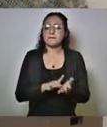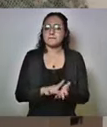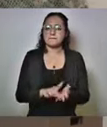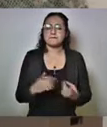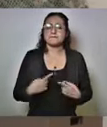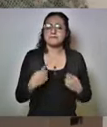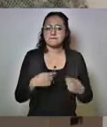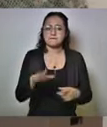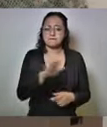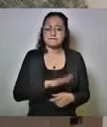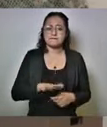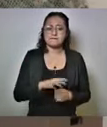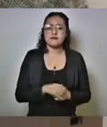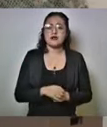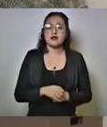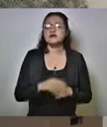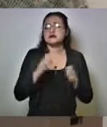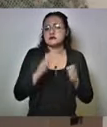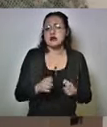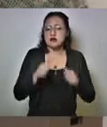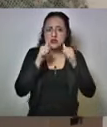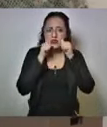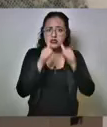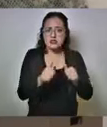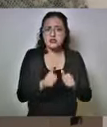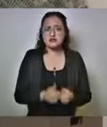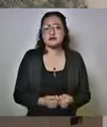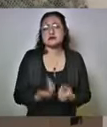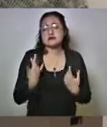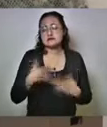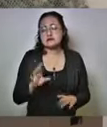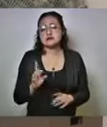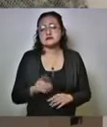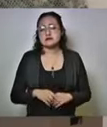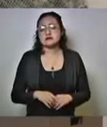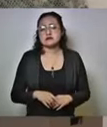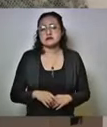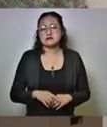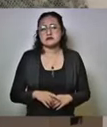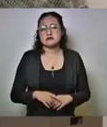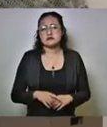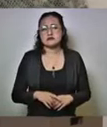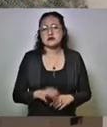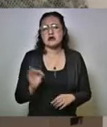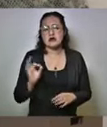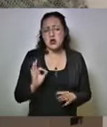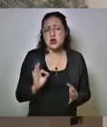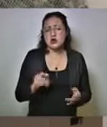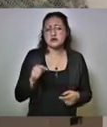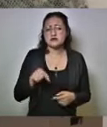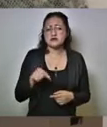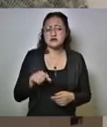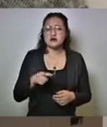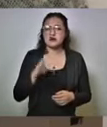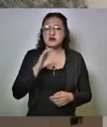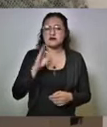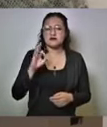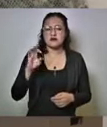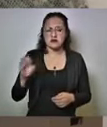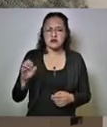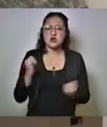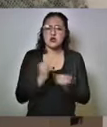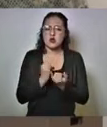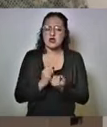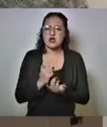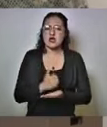a la población estuvieron atentos incluso también en el caso de Coscatlán Comisión Federal de Electricidad porque